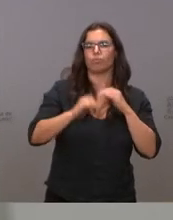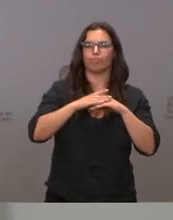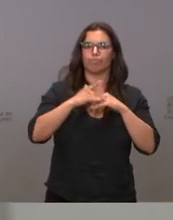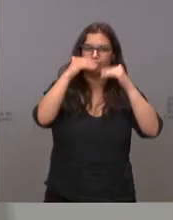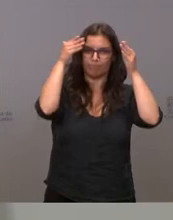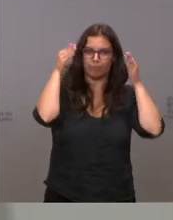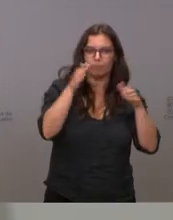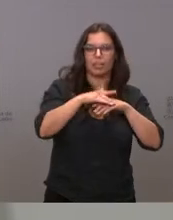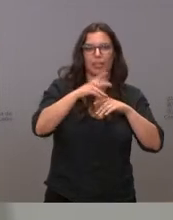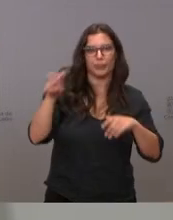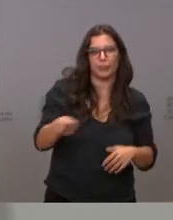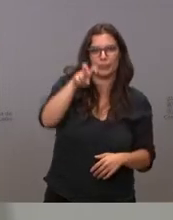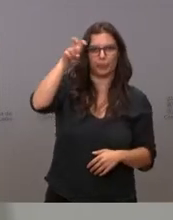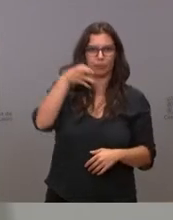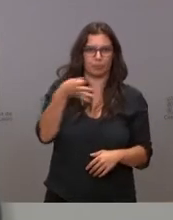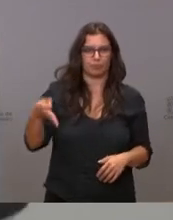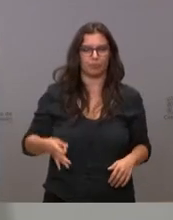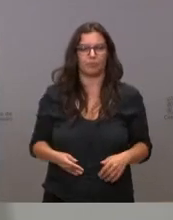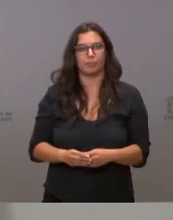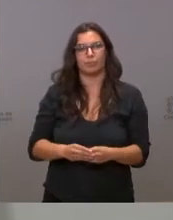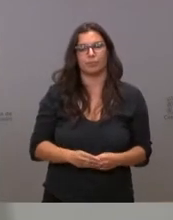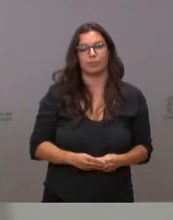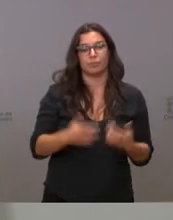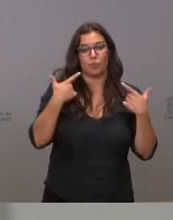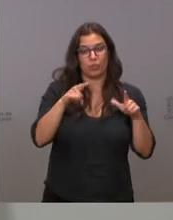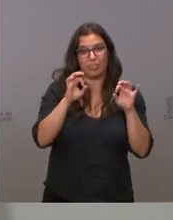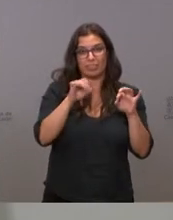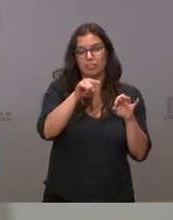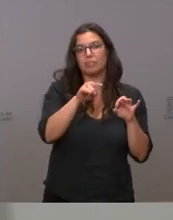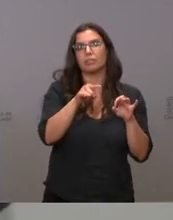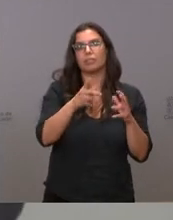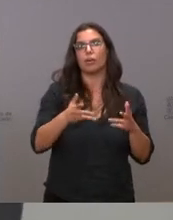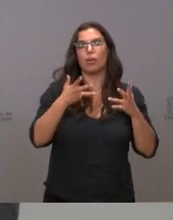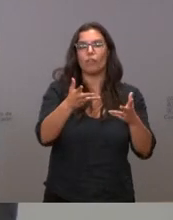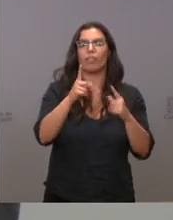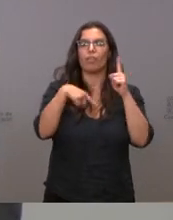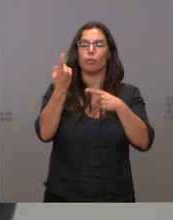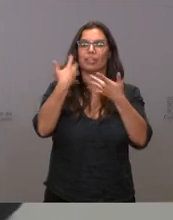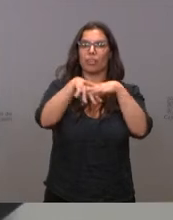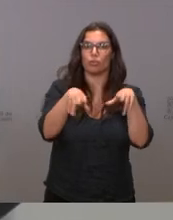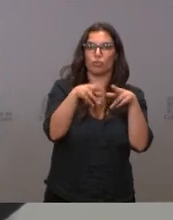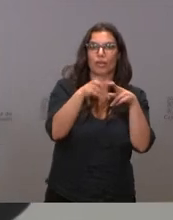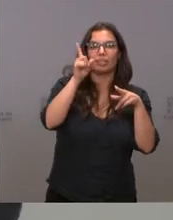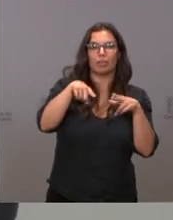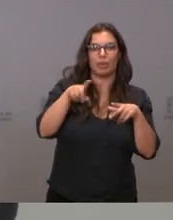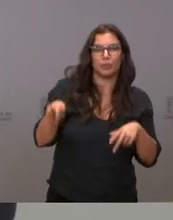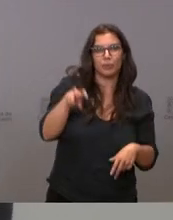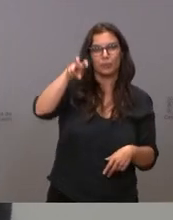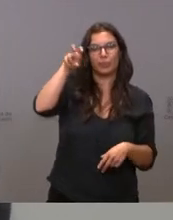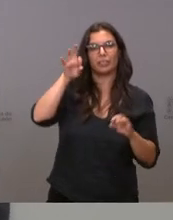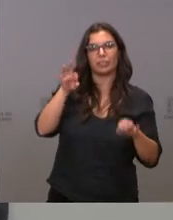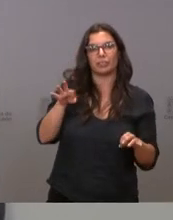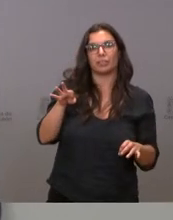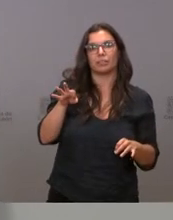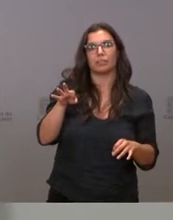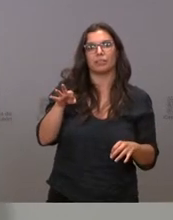recuperación definitiva. Estas medidas asistenciales se facilita la integración social y la recuperación de la